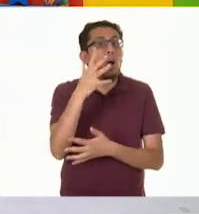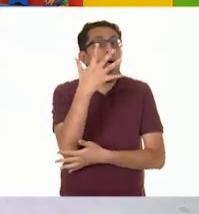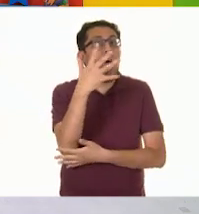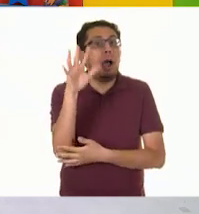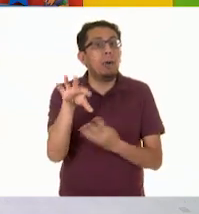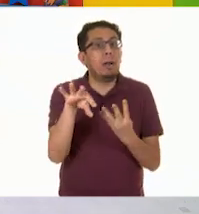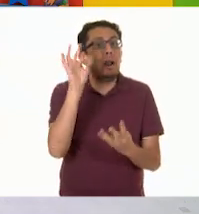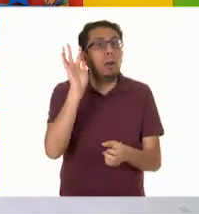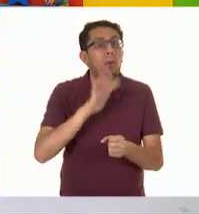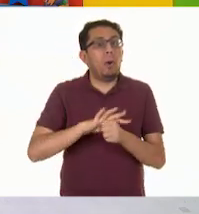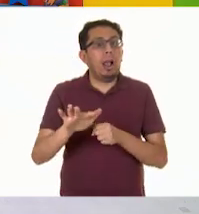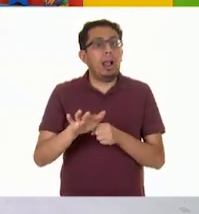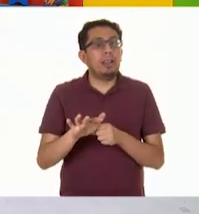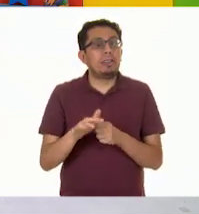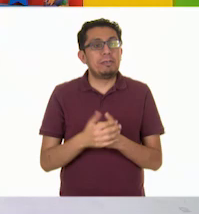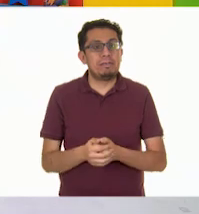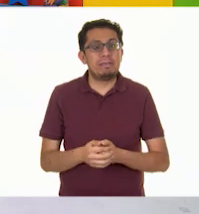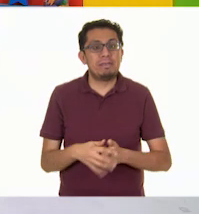¡Tan, tan, tan, tan!